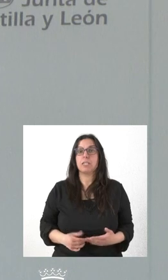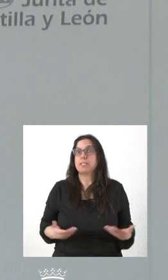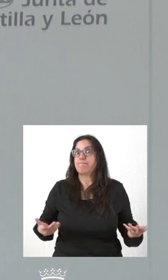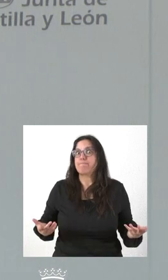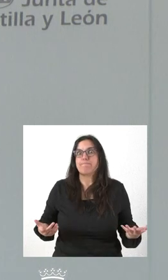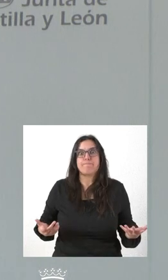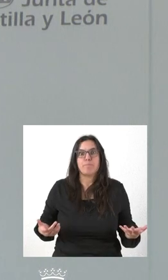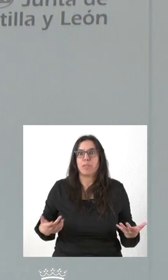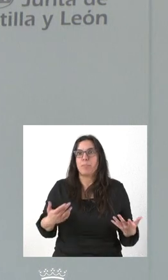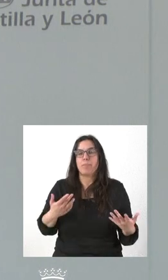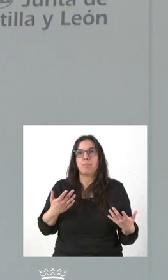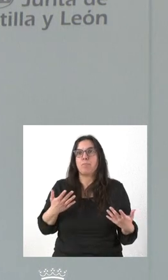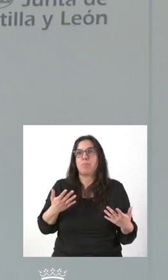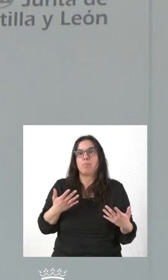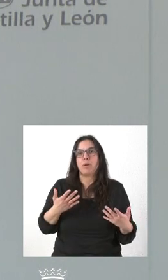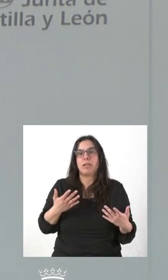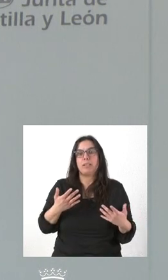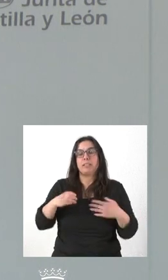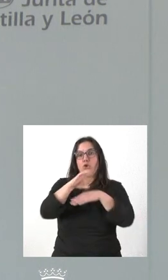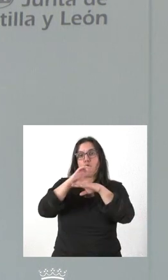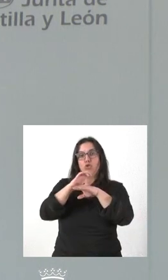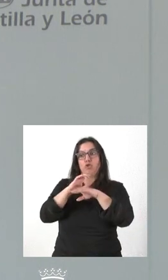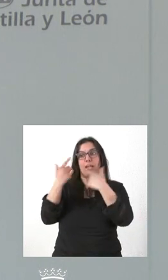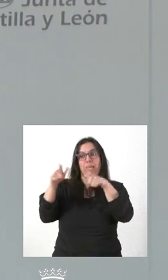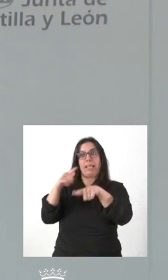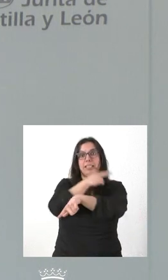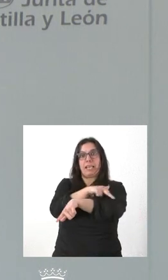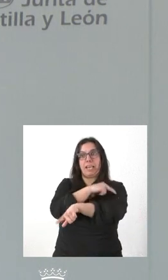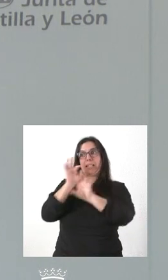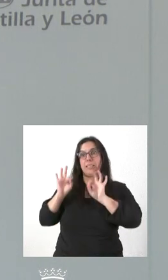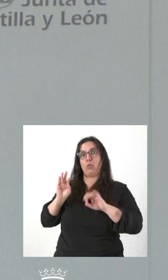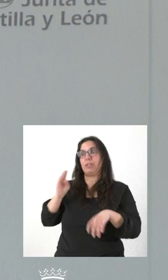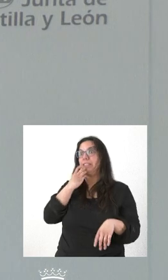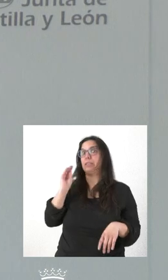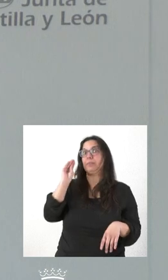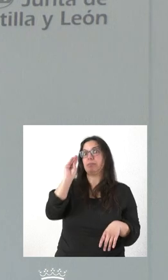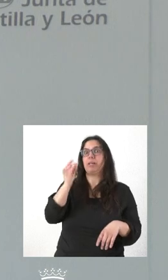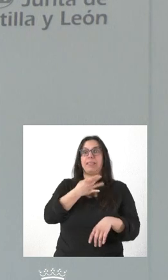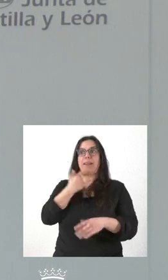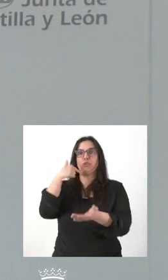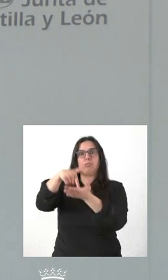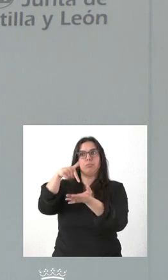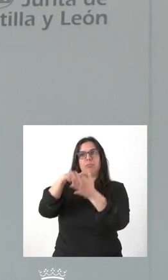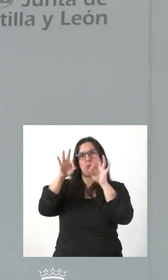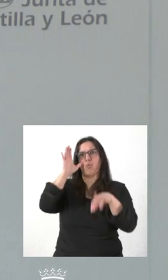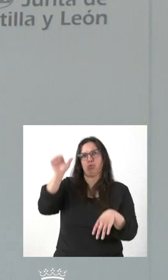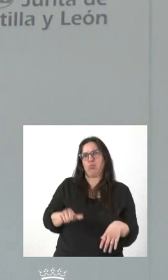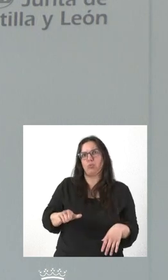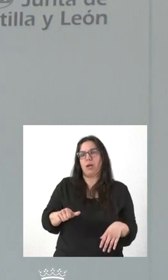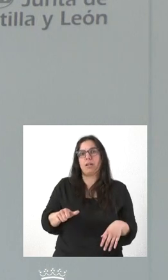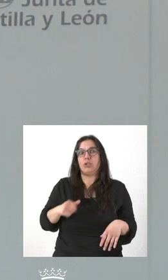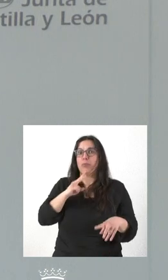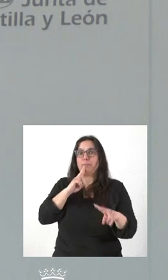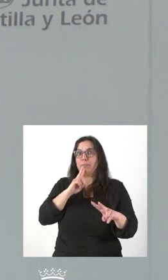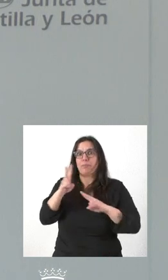Pues lógicamente, en la medida que sea, la consejería escuchará esa demanda sindical y no le puedo